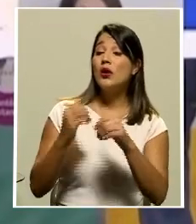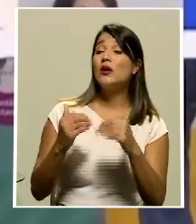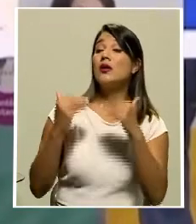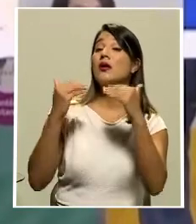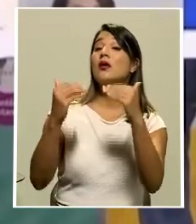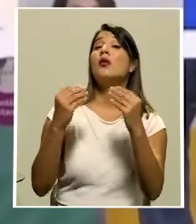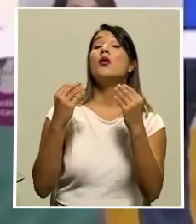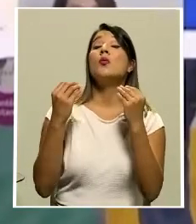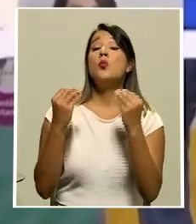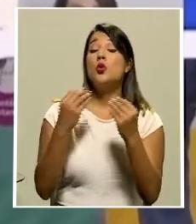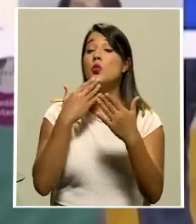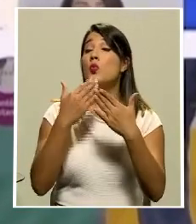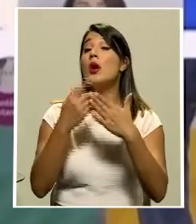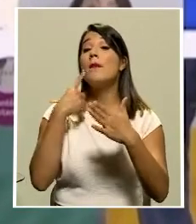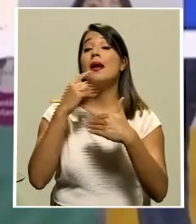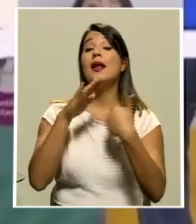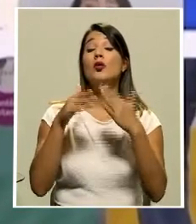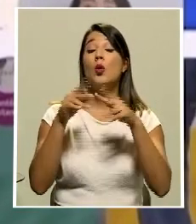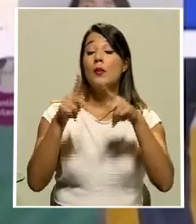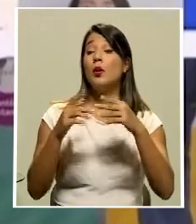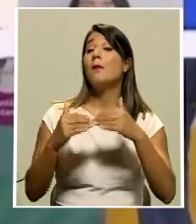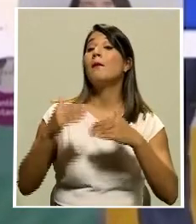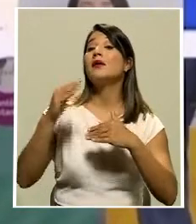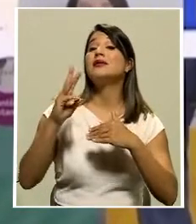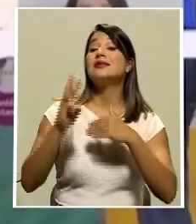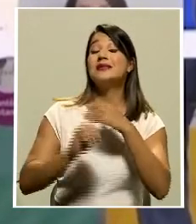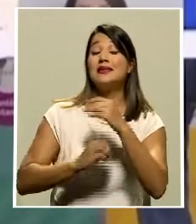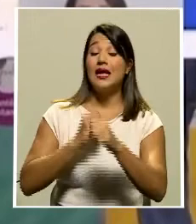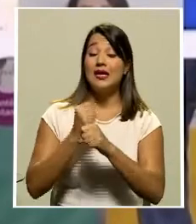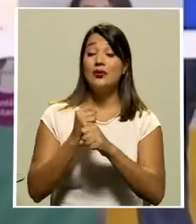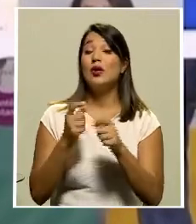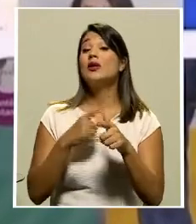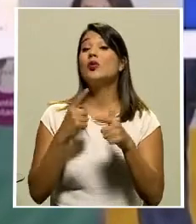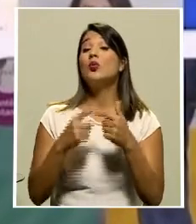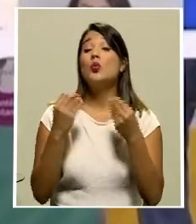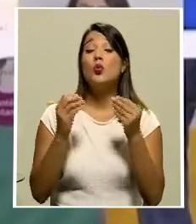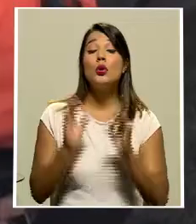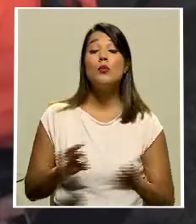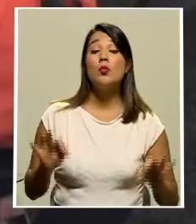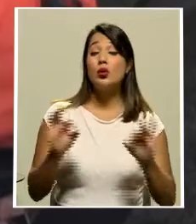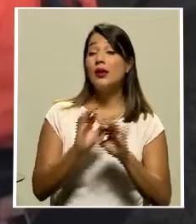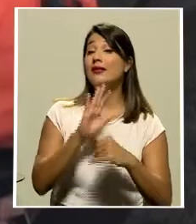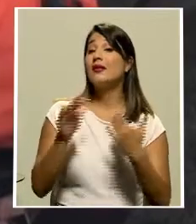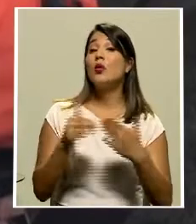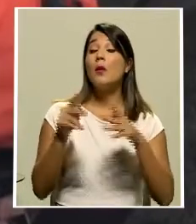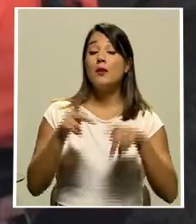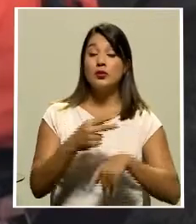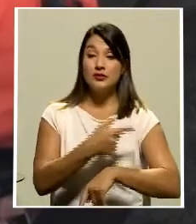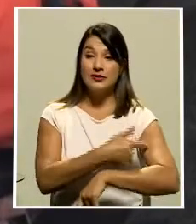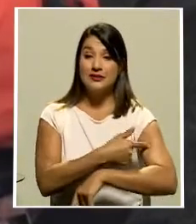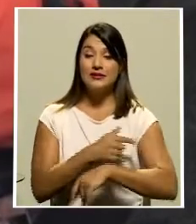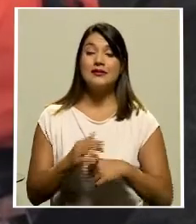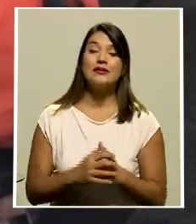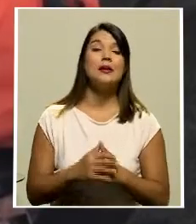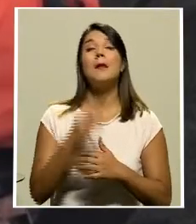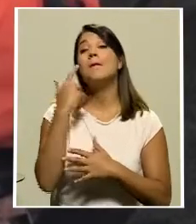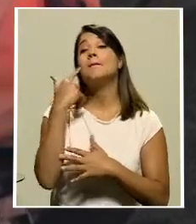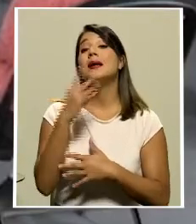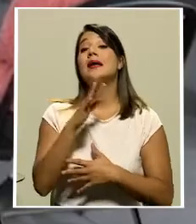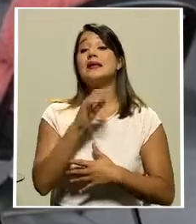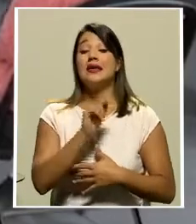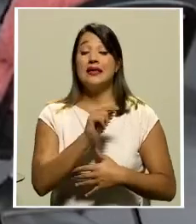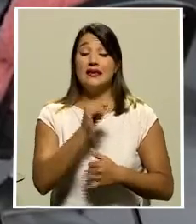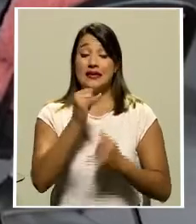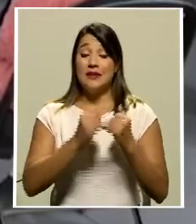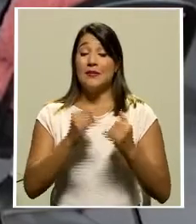mayores de 60 años y creo que es muy importante que toda la gente se vacune está previsto que esta fase concluya a